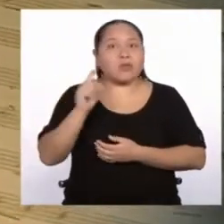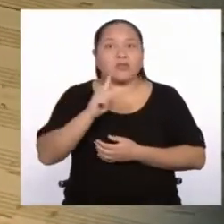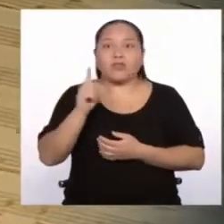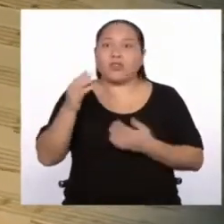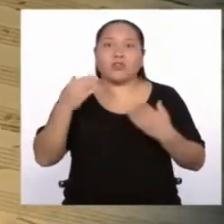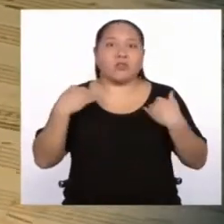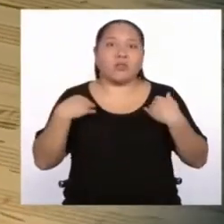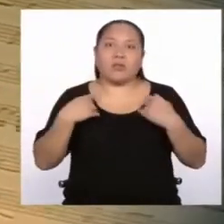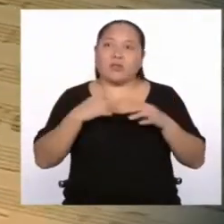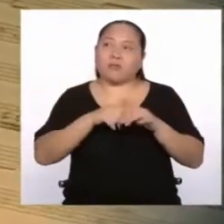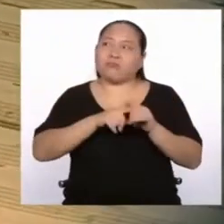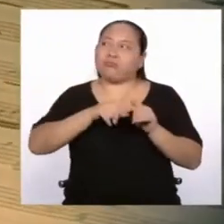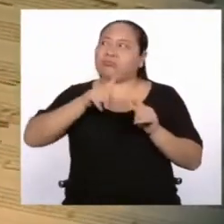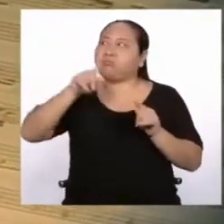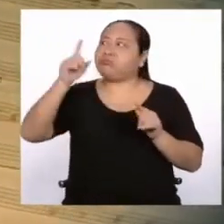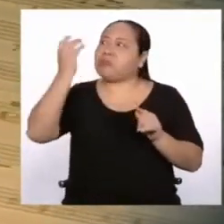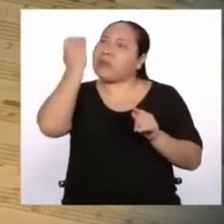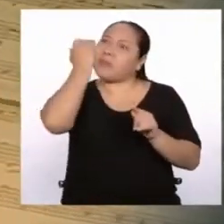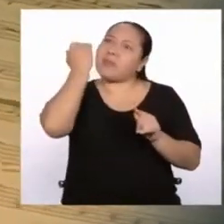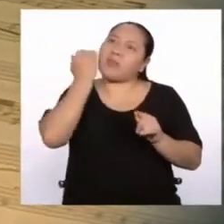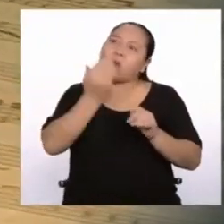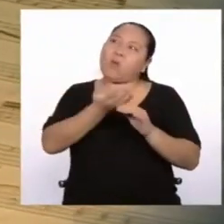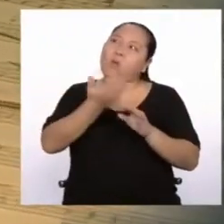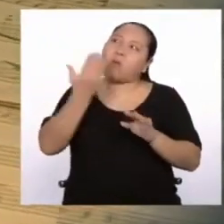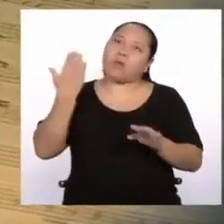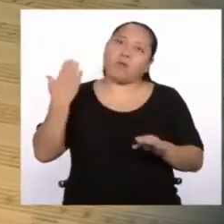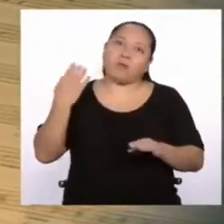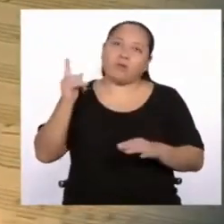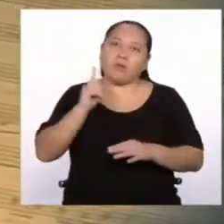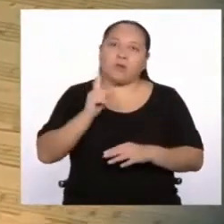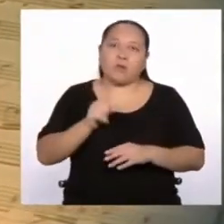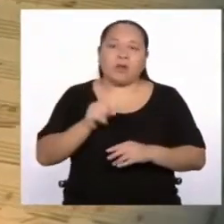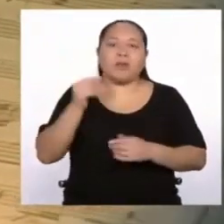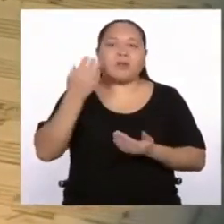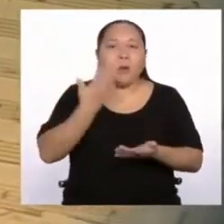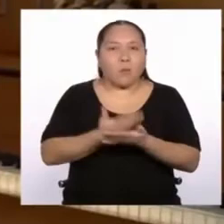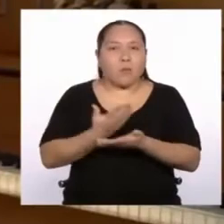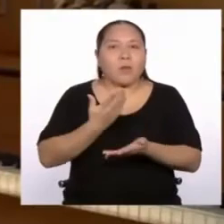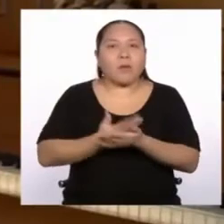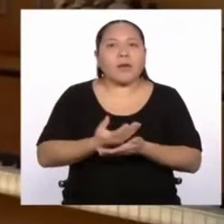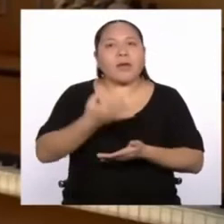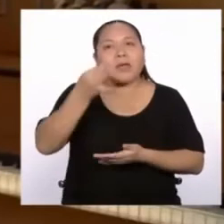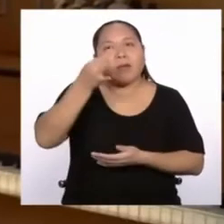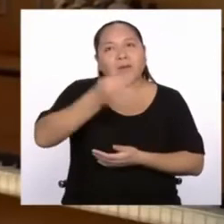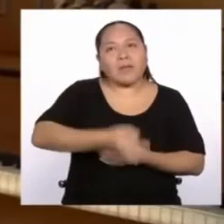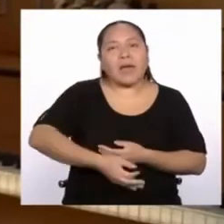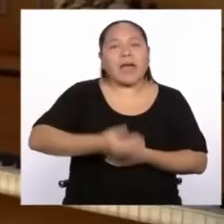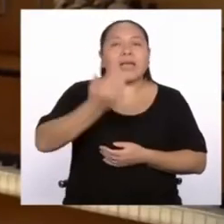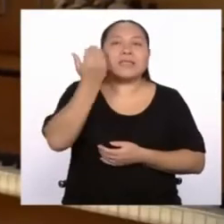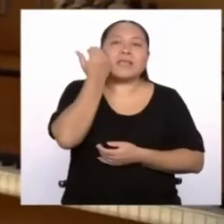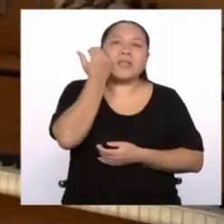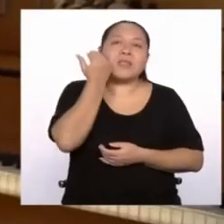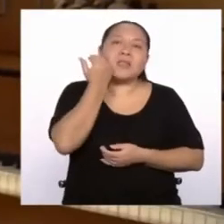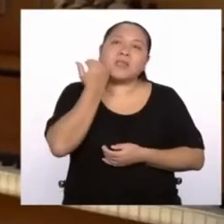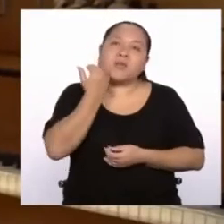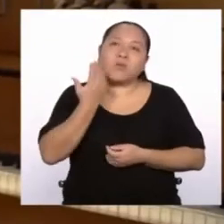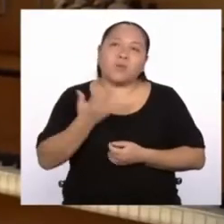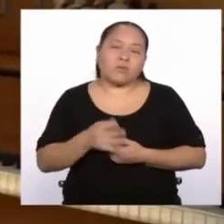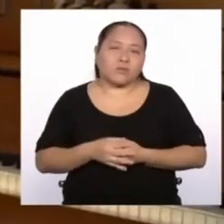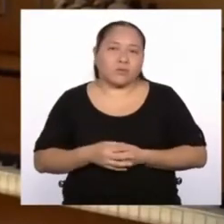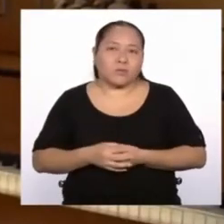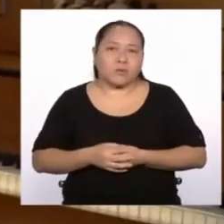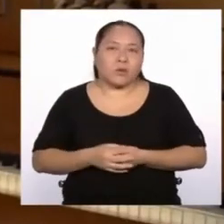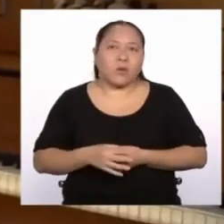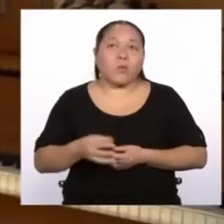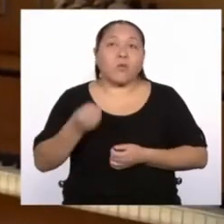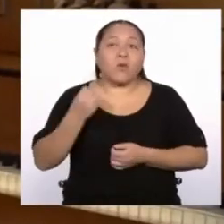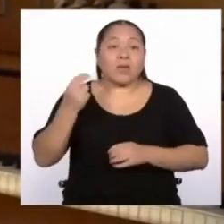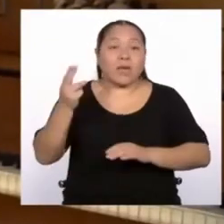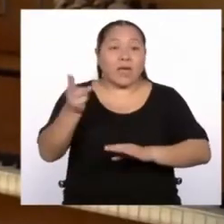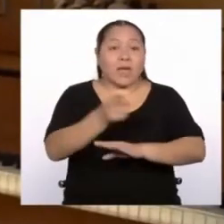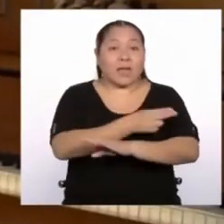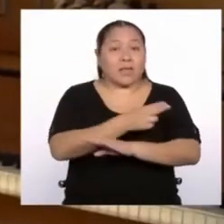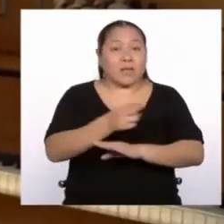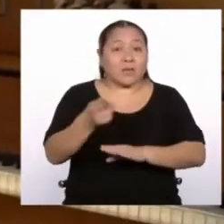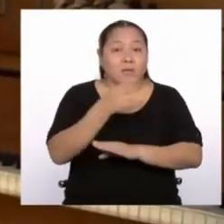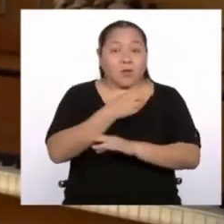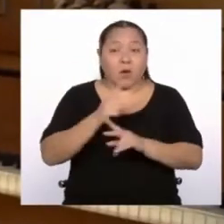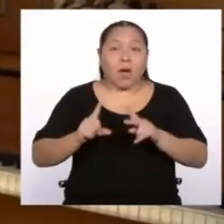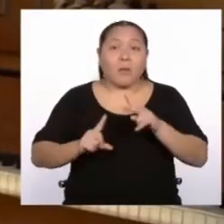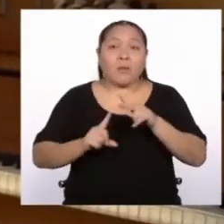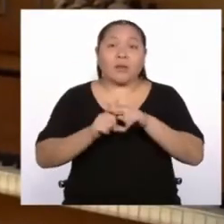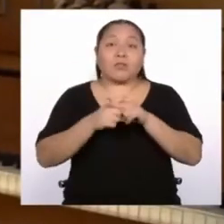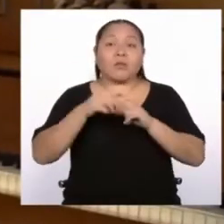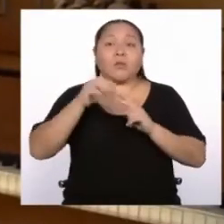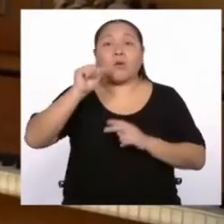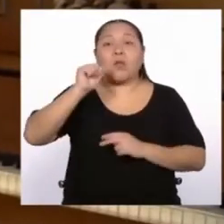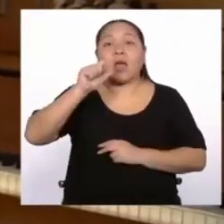tiempo, y es justamente lo que avala también su antigüedad, porque cuando el himno fue concebido por